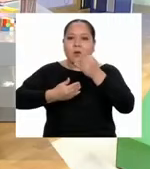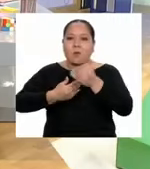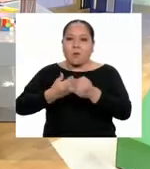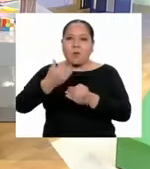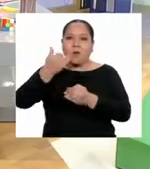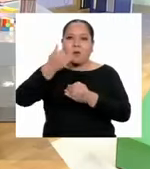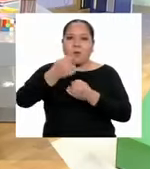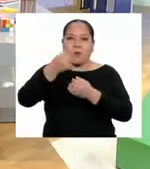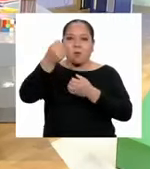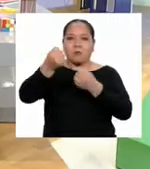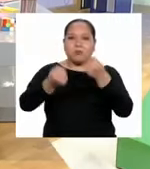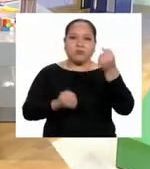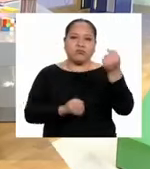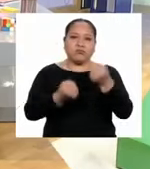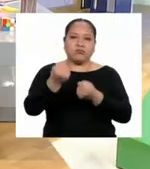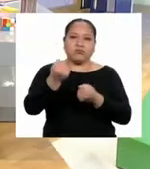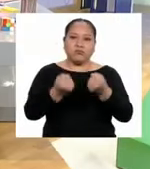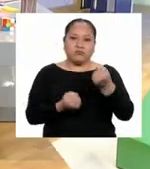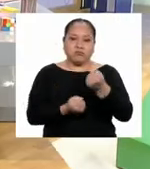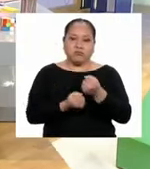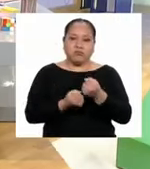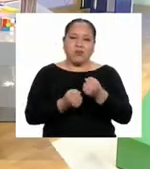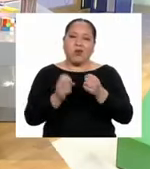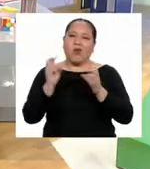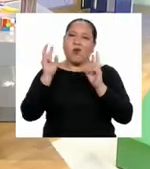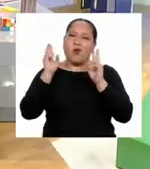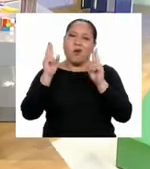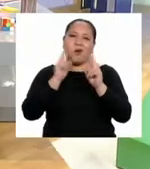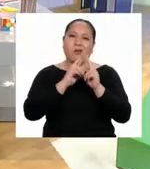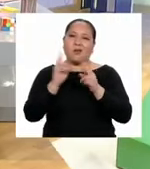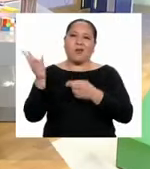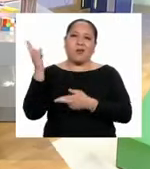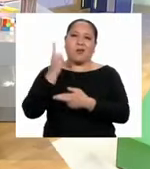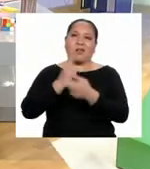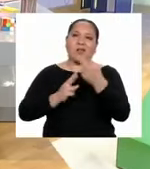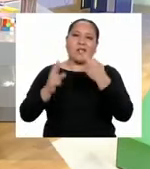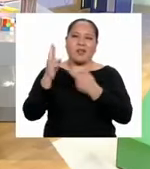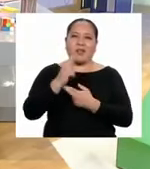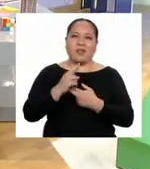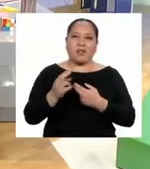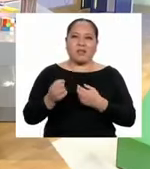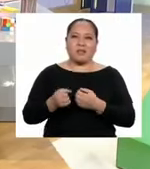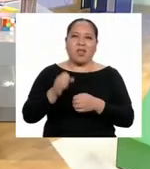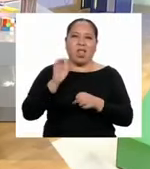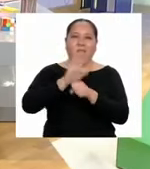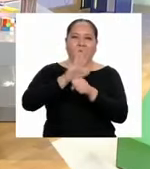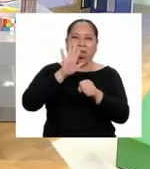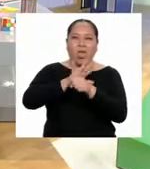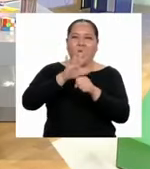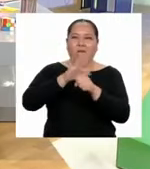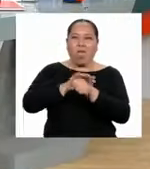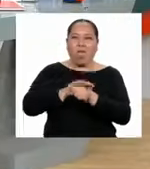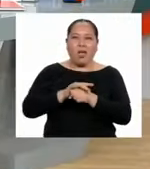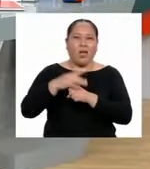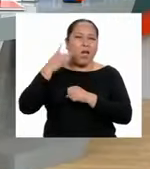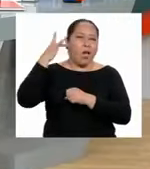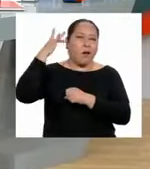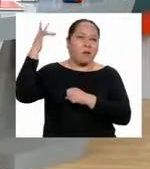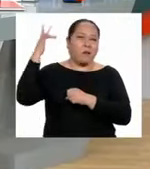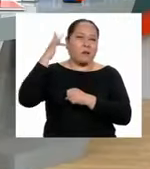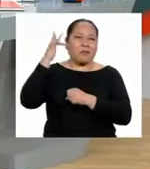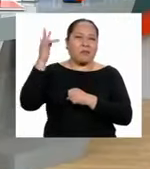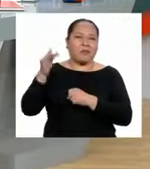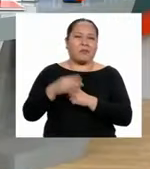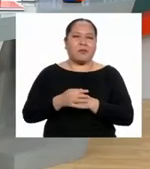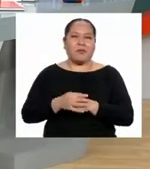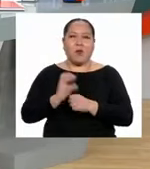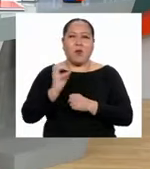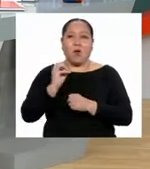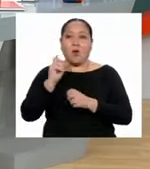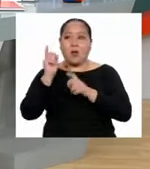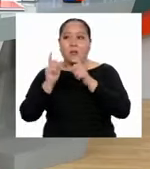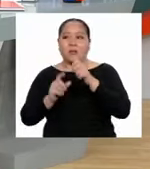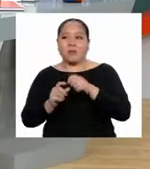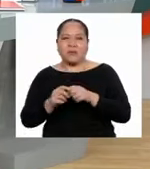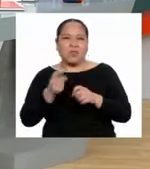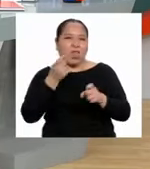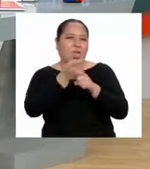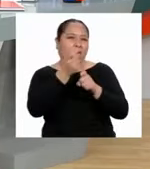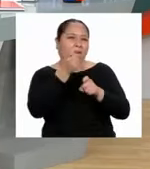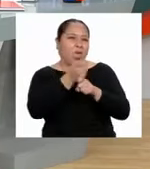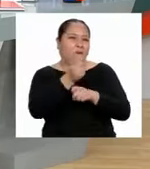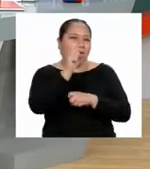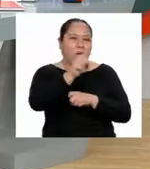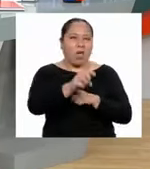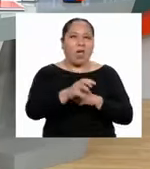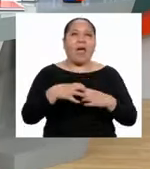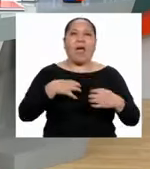contaminación sonora no regrese. Sobre todo el trato violento entre la gente. Que se recrimina o se burla de los